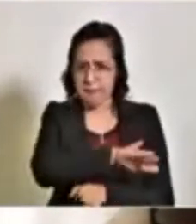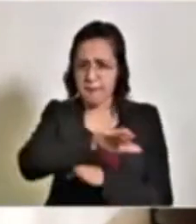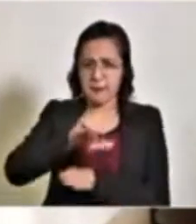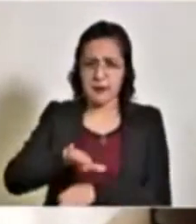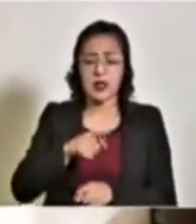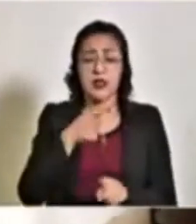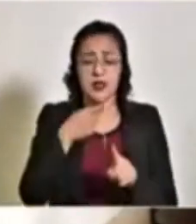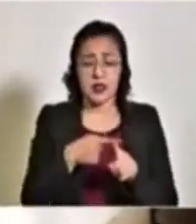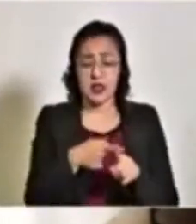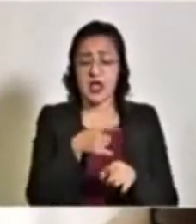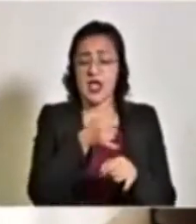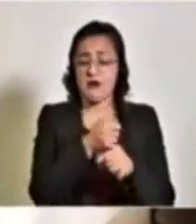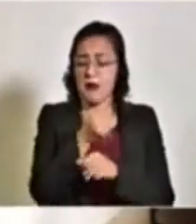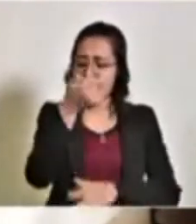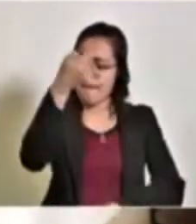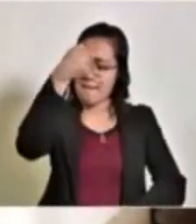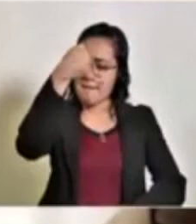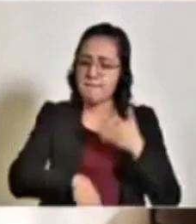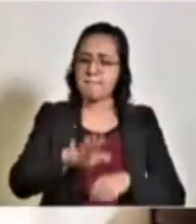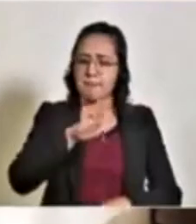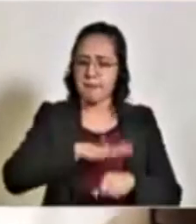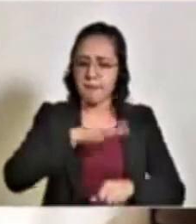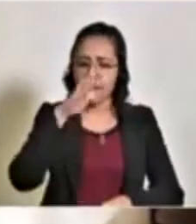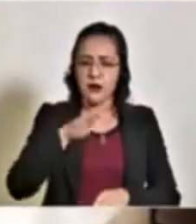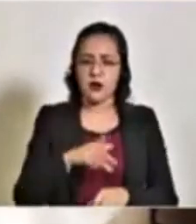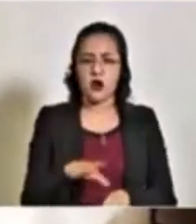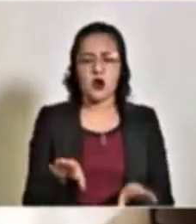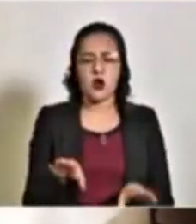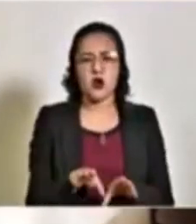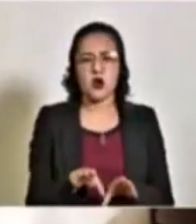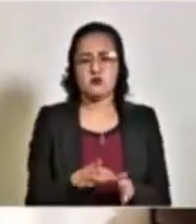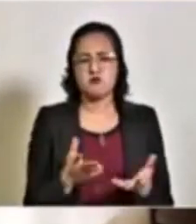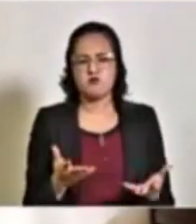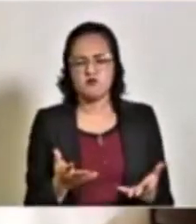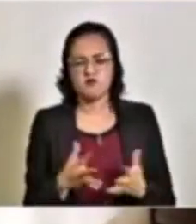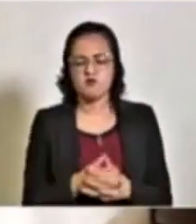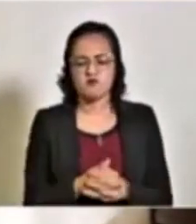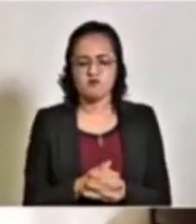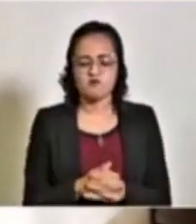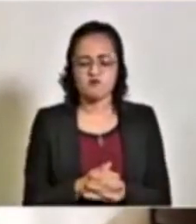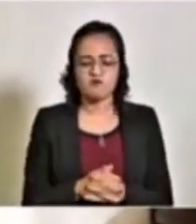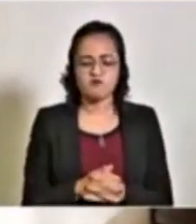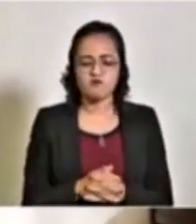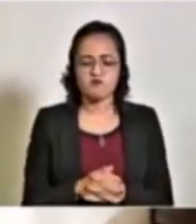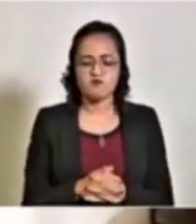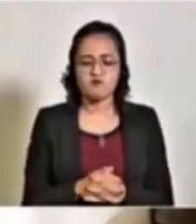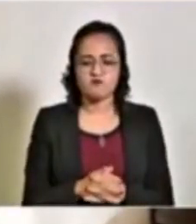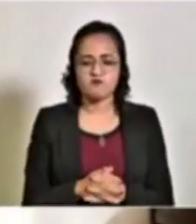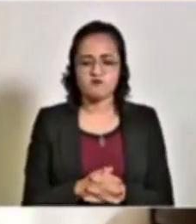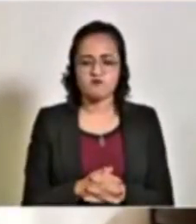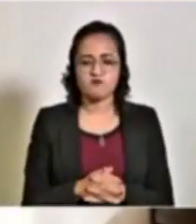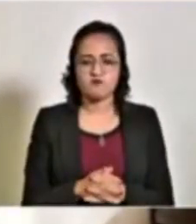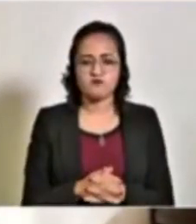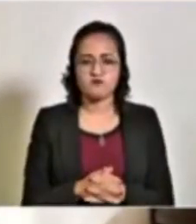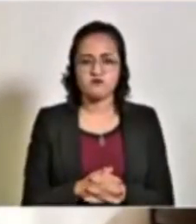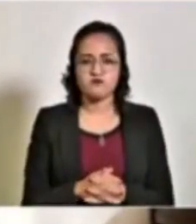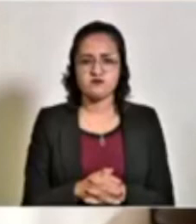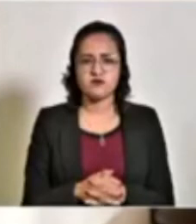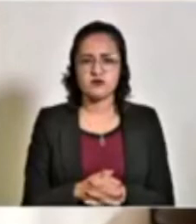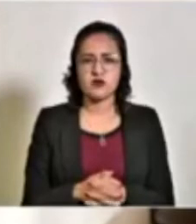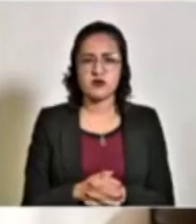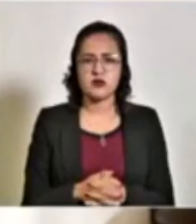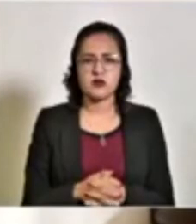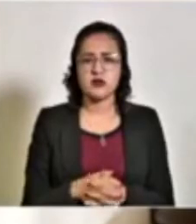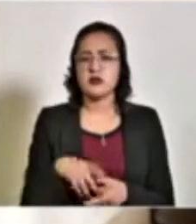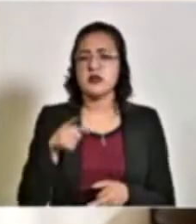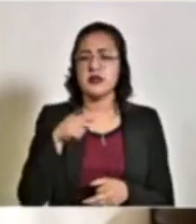estamos investigando un dragado y una fumigación a